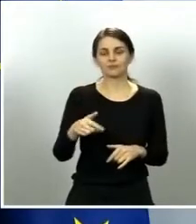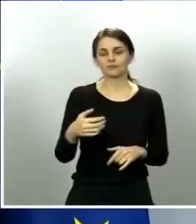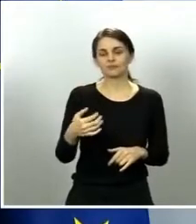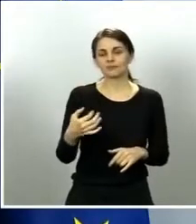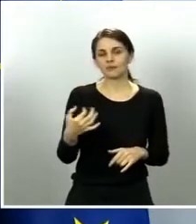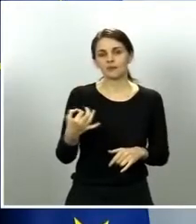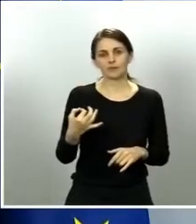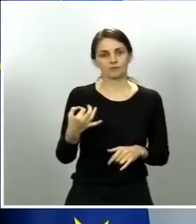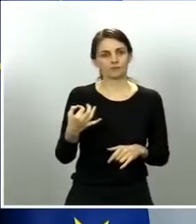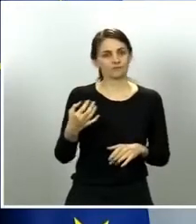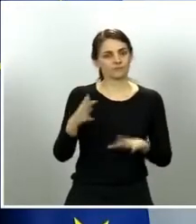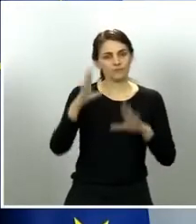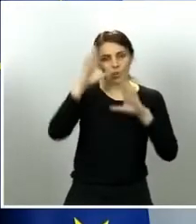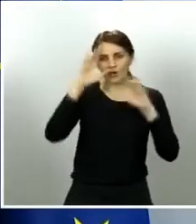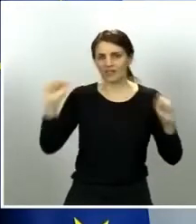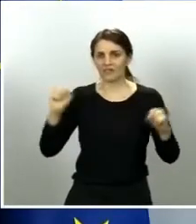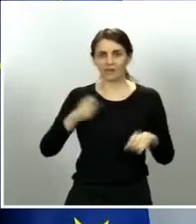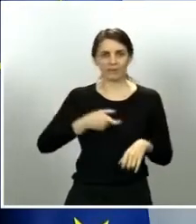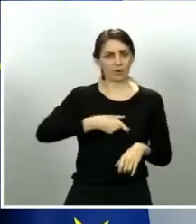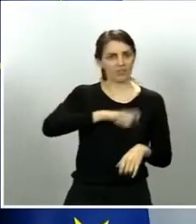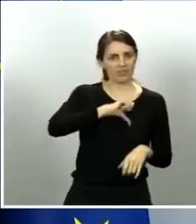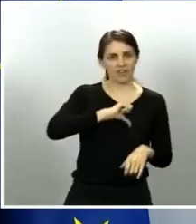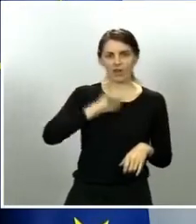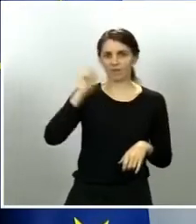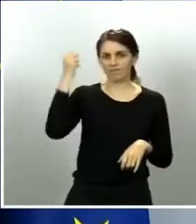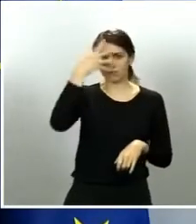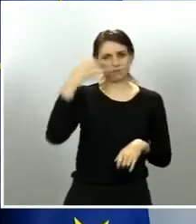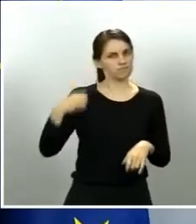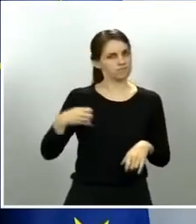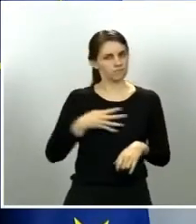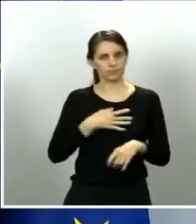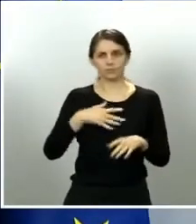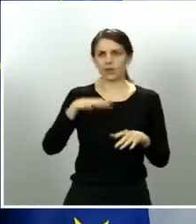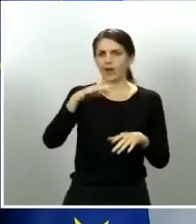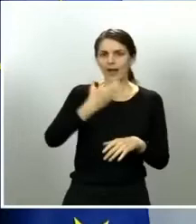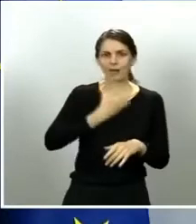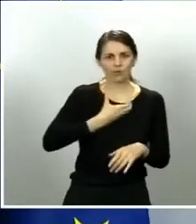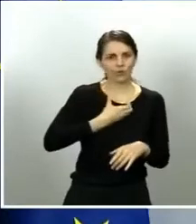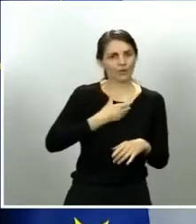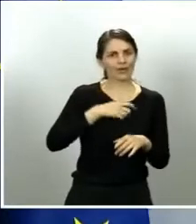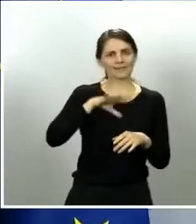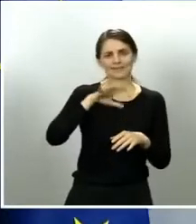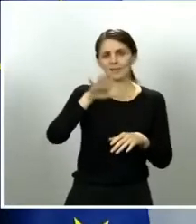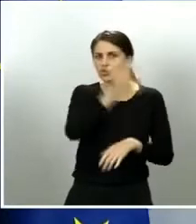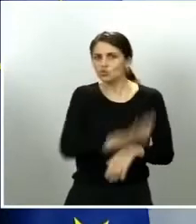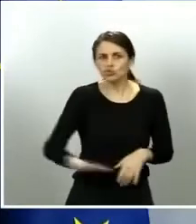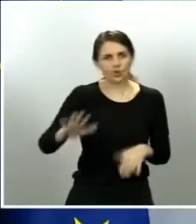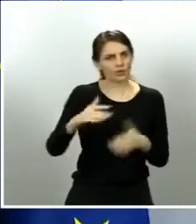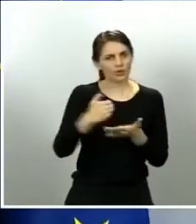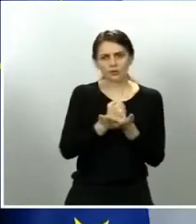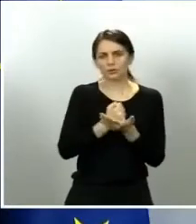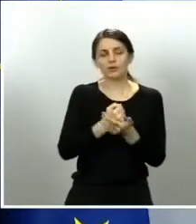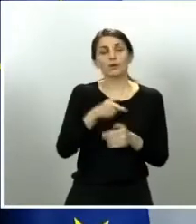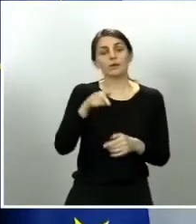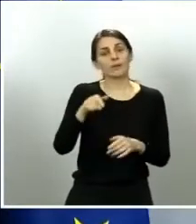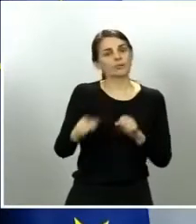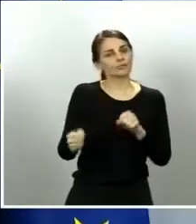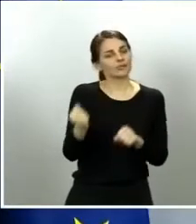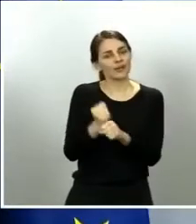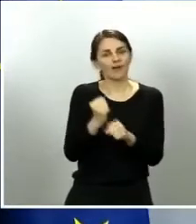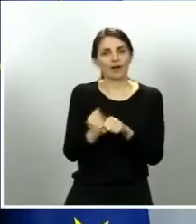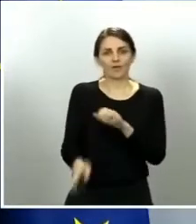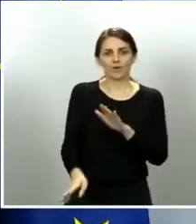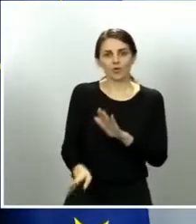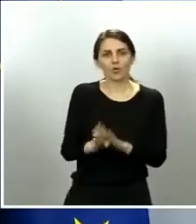y cuerpos de seguridad, todas las fuerzas del Estado, autonómicas, locales, todas van a seguir trabajando para garantizar,